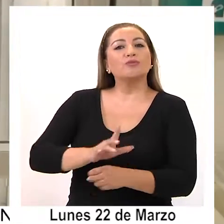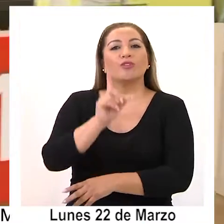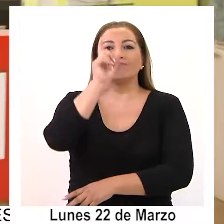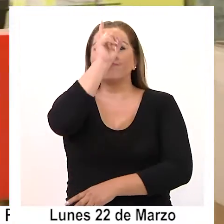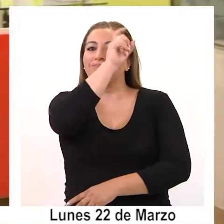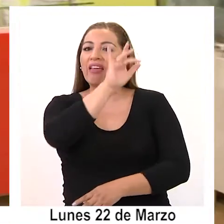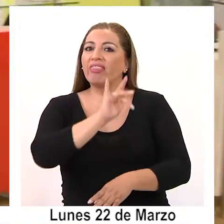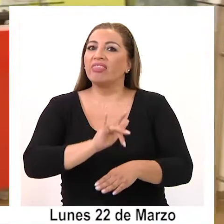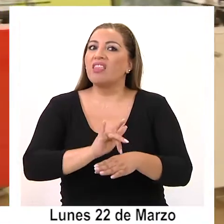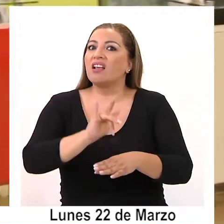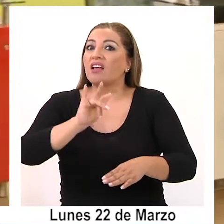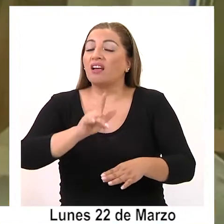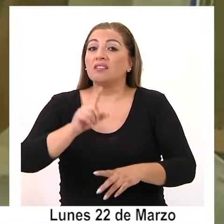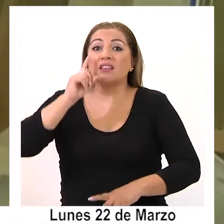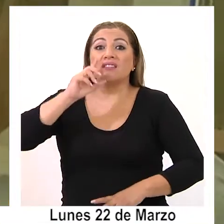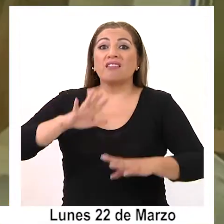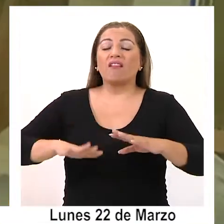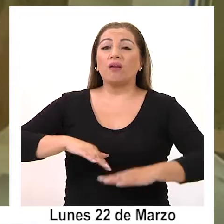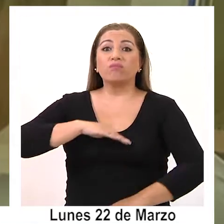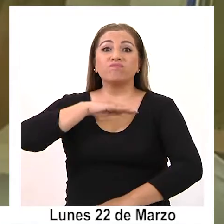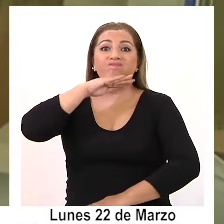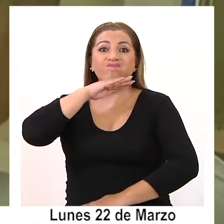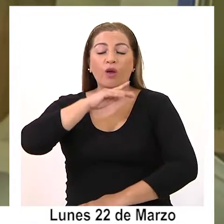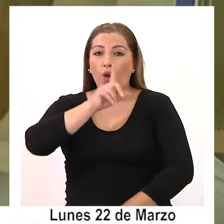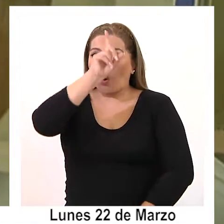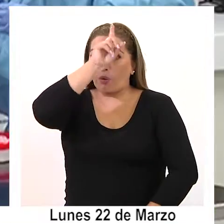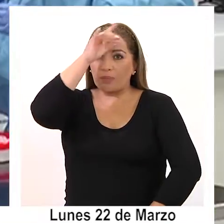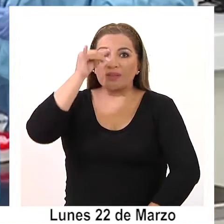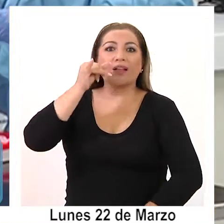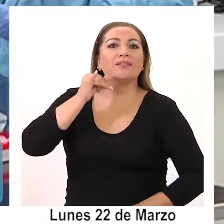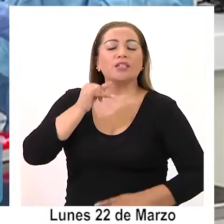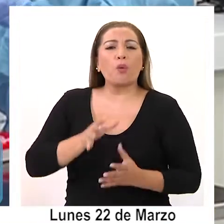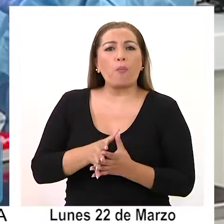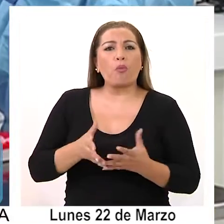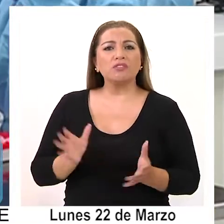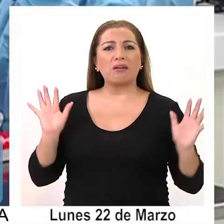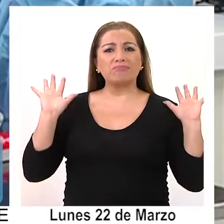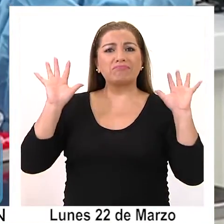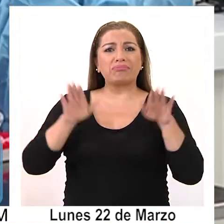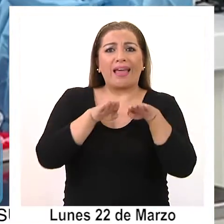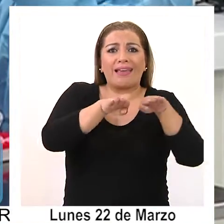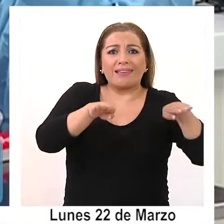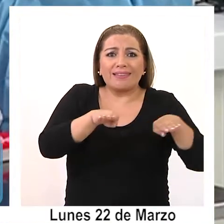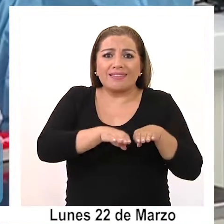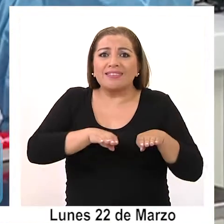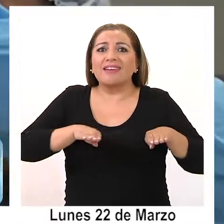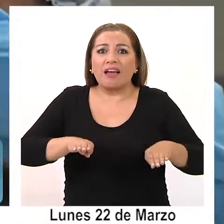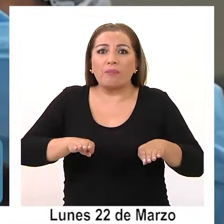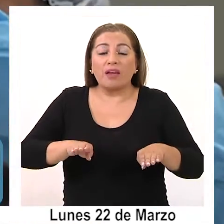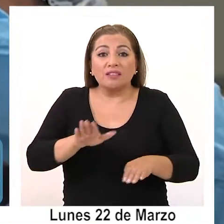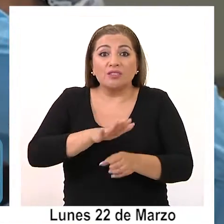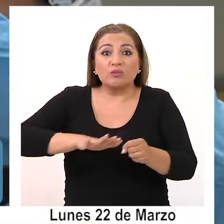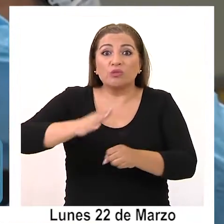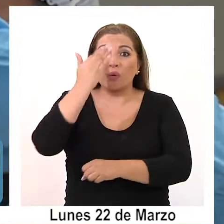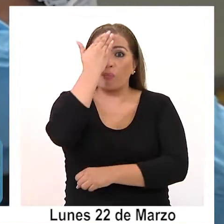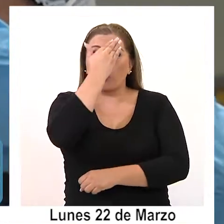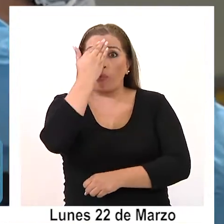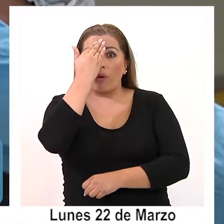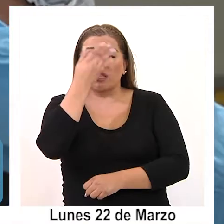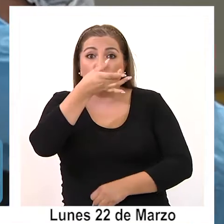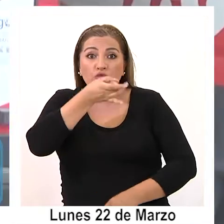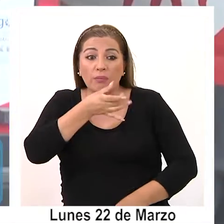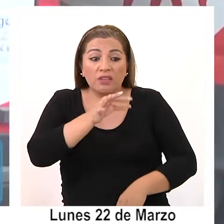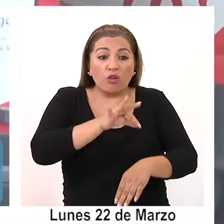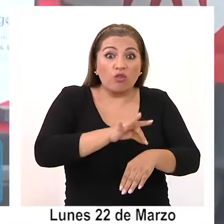compleja que podría derivar en un colapso del hospital regional por la alta ocupación de camas críticas preocupa no solo a los